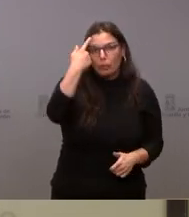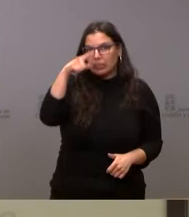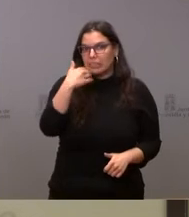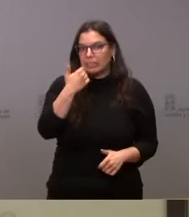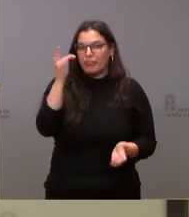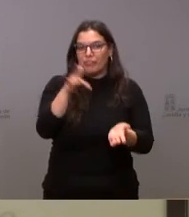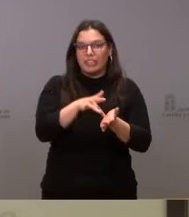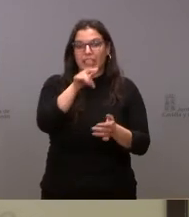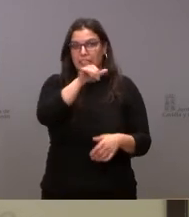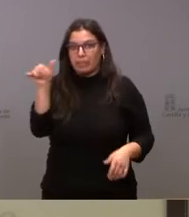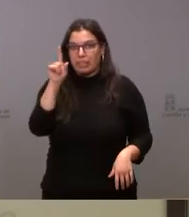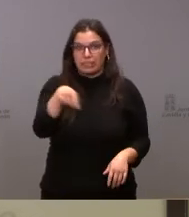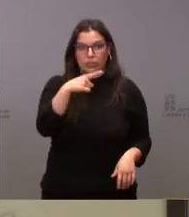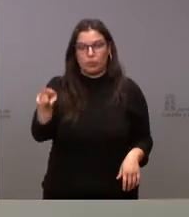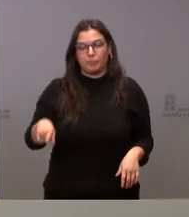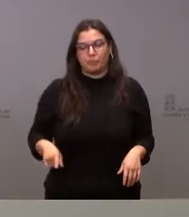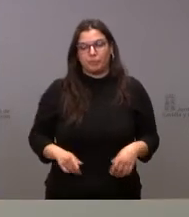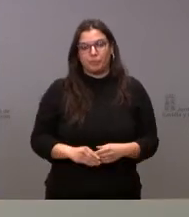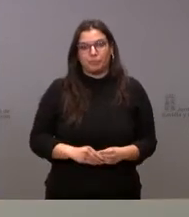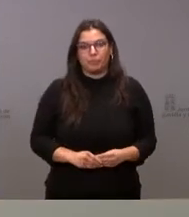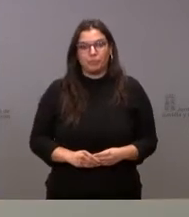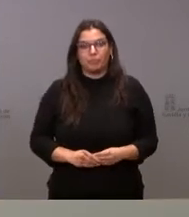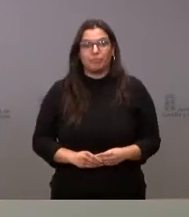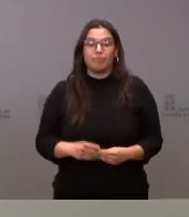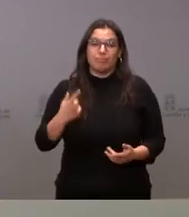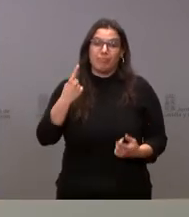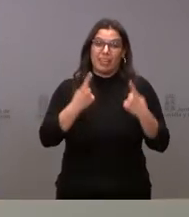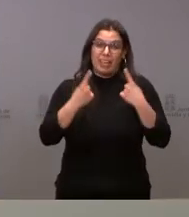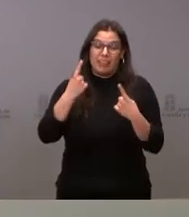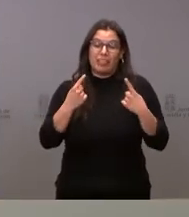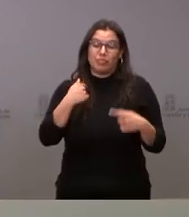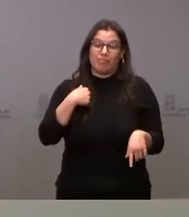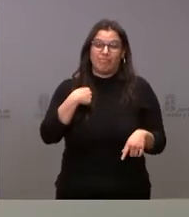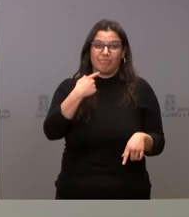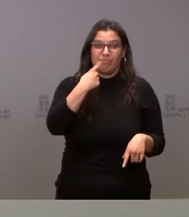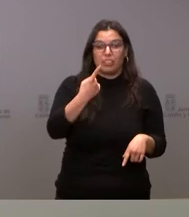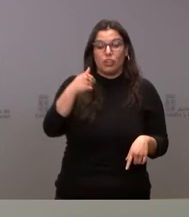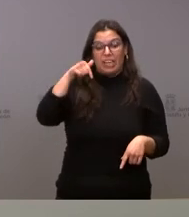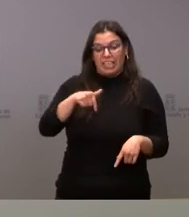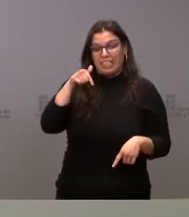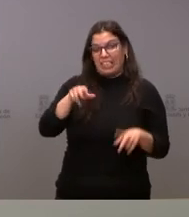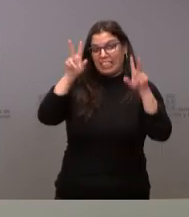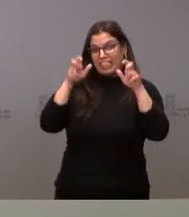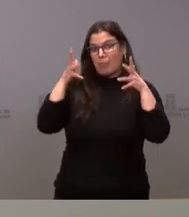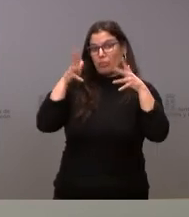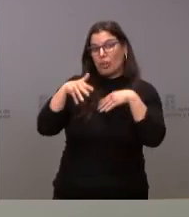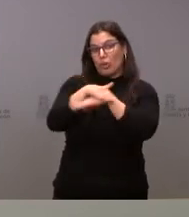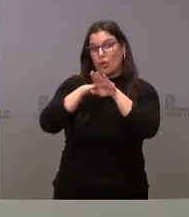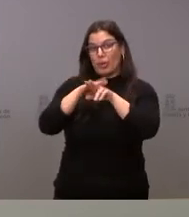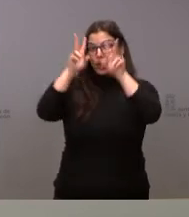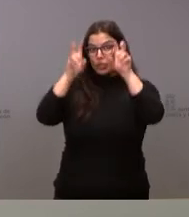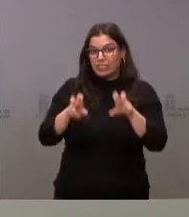fecha si va a ser esta semana en alguna ocasión les he dicho que quizá esta mesa del Consejo de Gobierno no sea la más adecuada para hablar